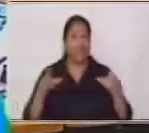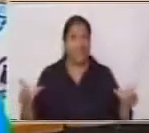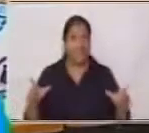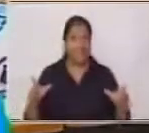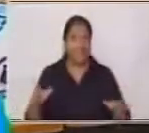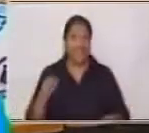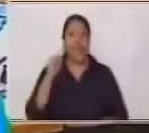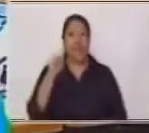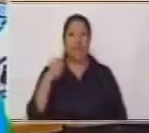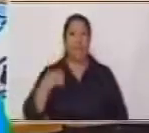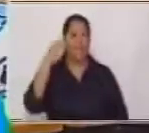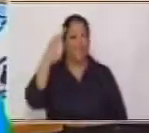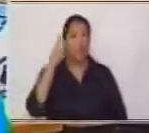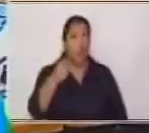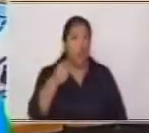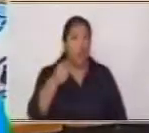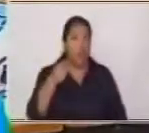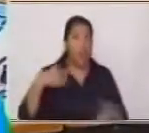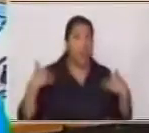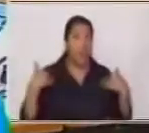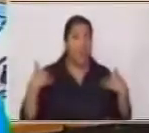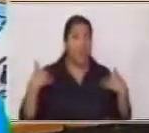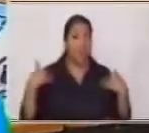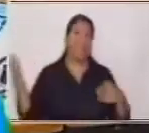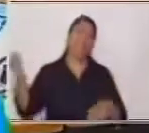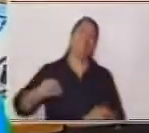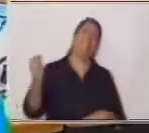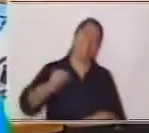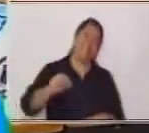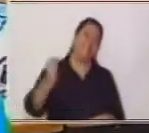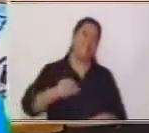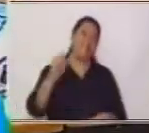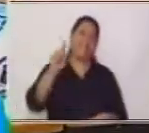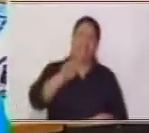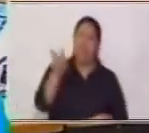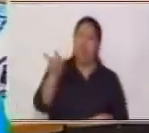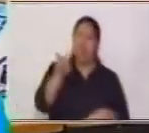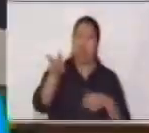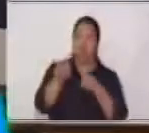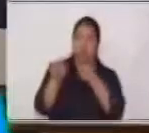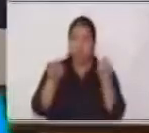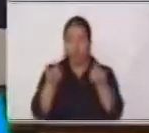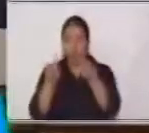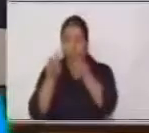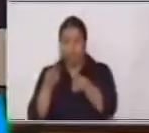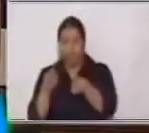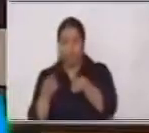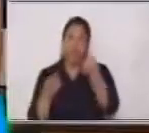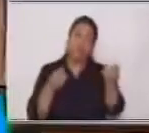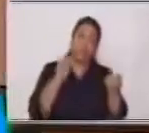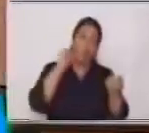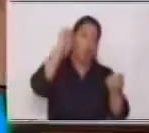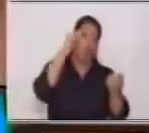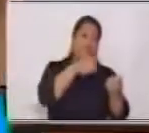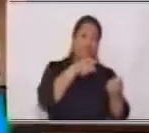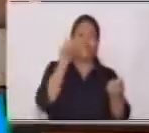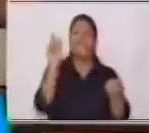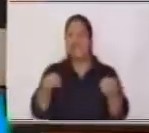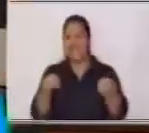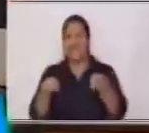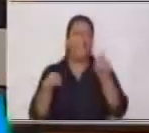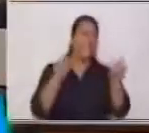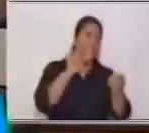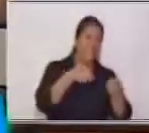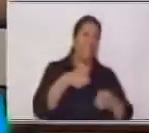divertirse ¿Verdad que sí? Sí Sí Yo sé que también contestó el adulto responsable Que le gusta jugar Bueno Pues entonces